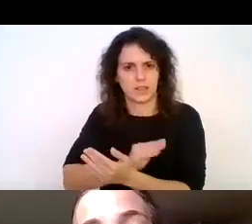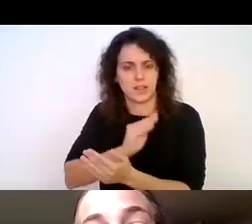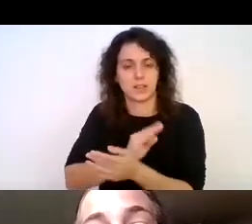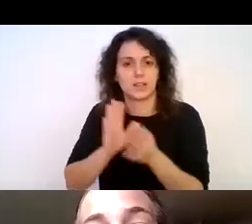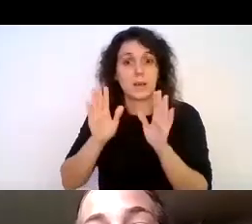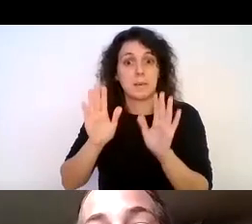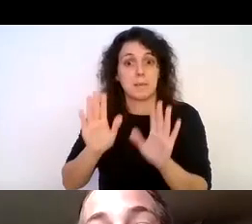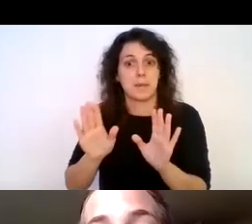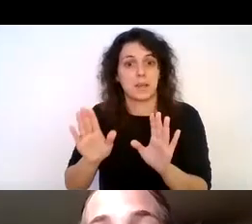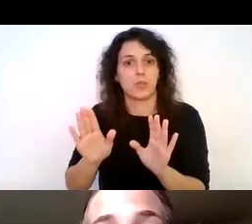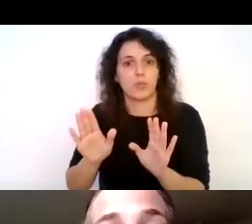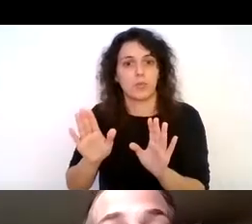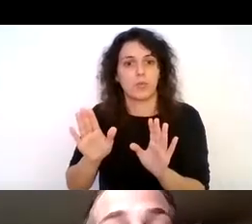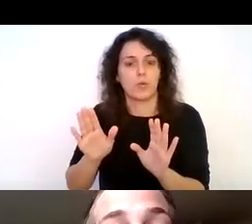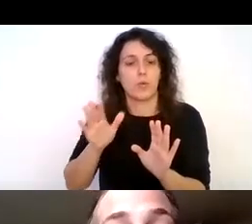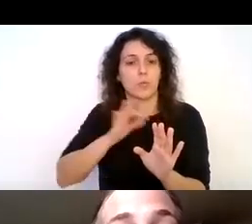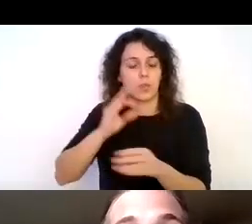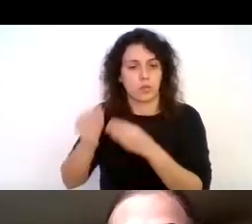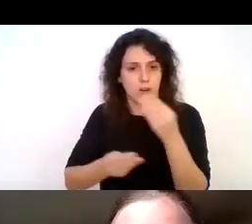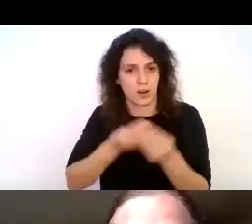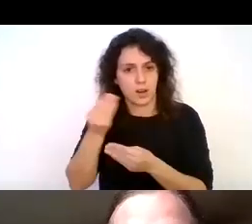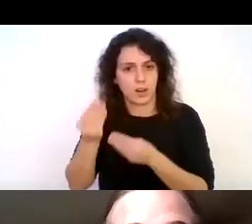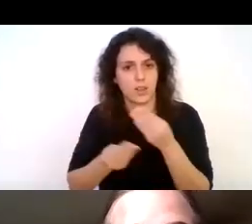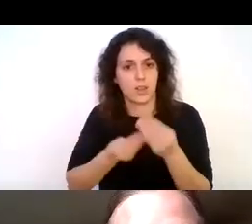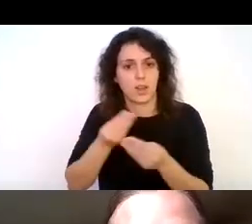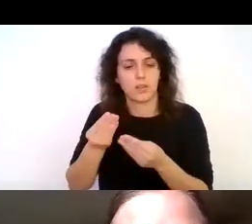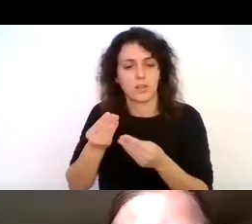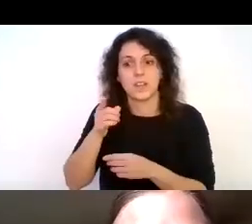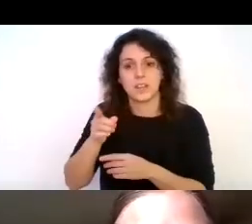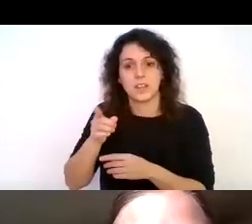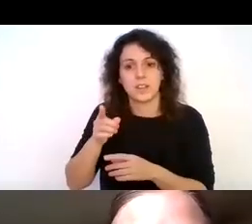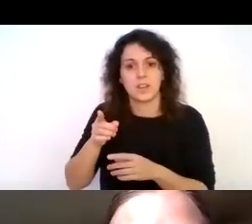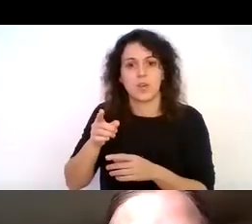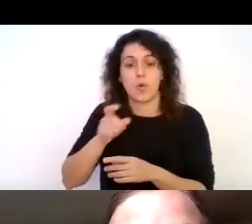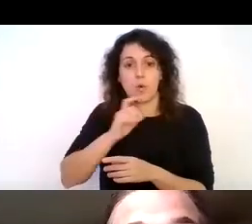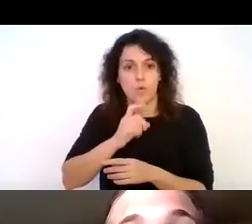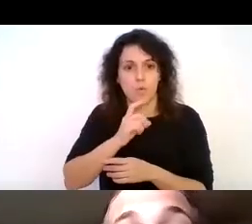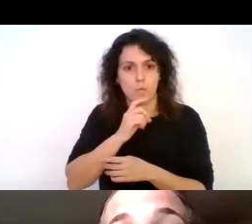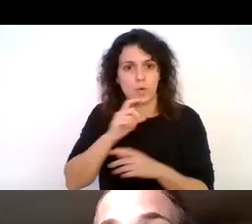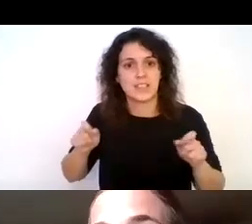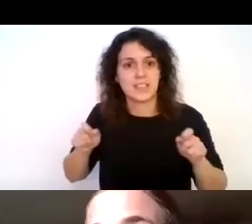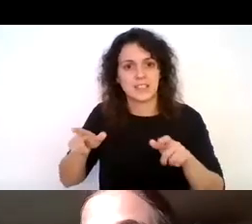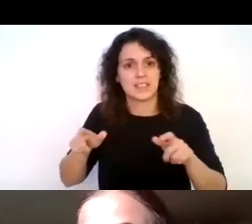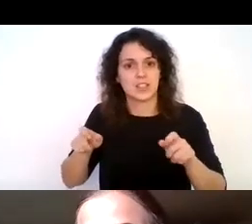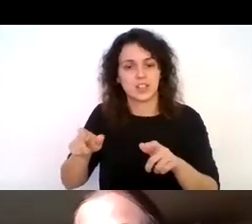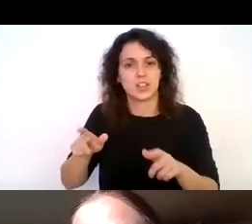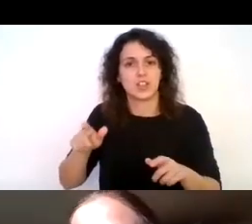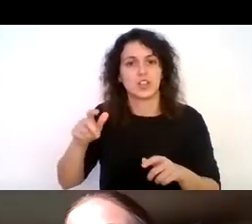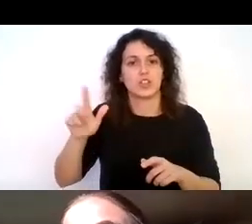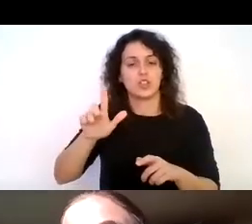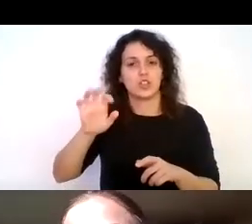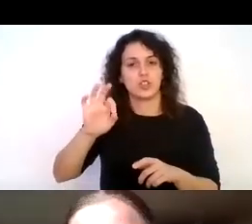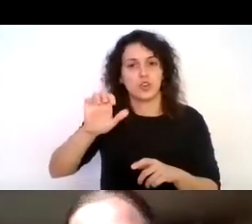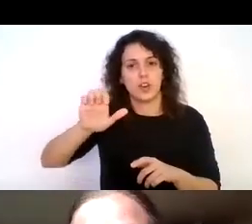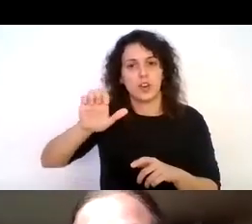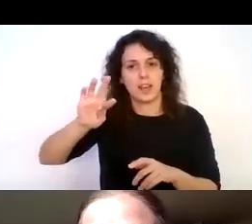se pudo realizar en ese caso con la silla de rueda joelet vimos que con